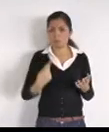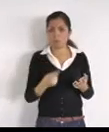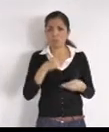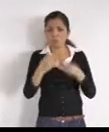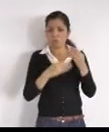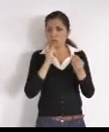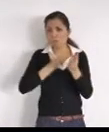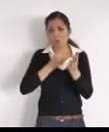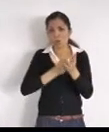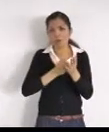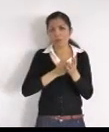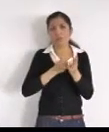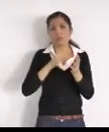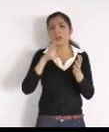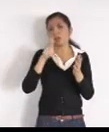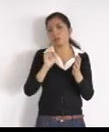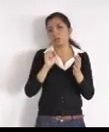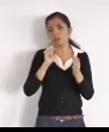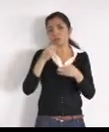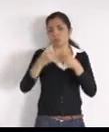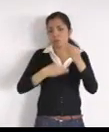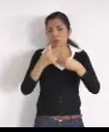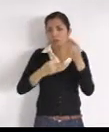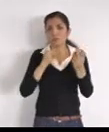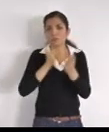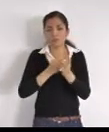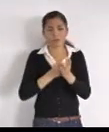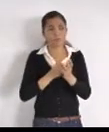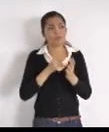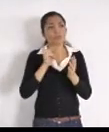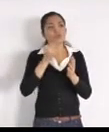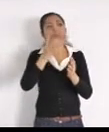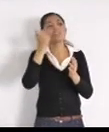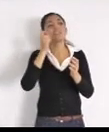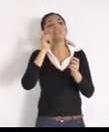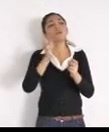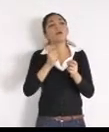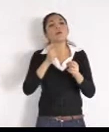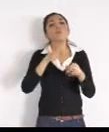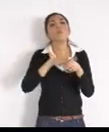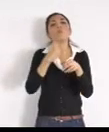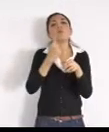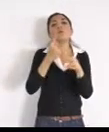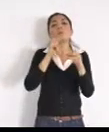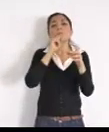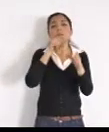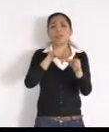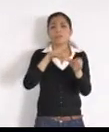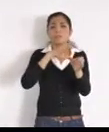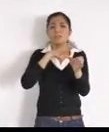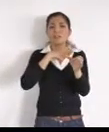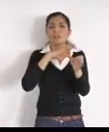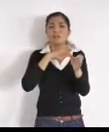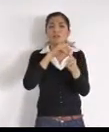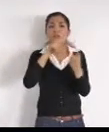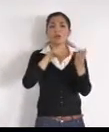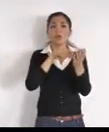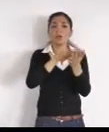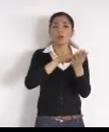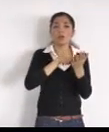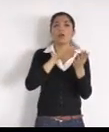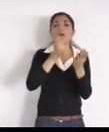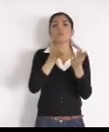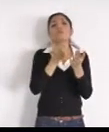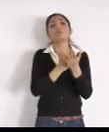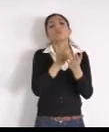sea un caso, de que porque, estén dentro, de un régimen condominal, se pagan cuotas condominales, es una cosa distinta, pero lo voy a revisar, para poder, te dar